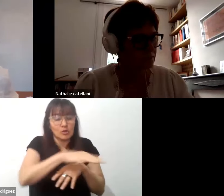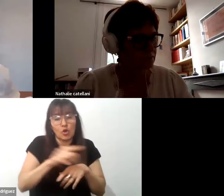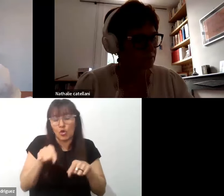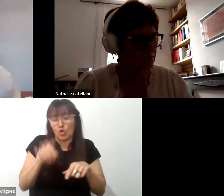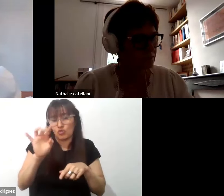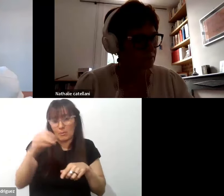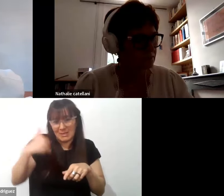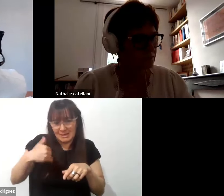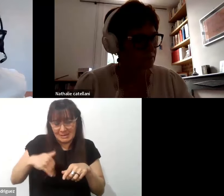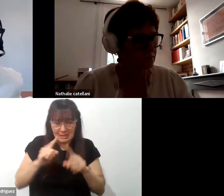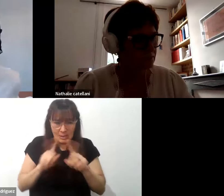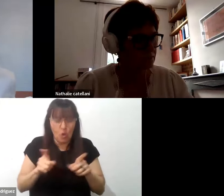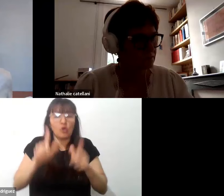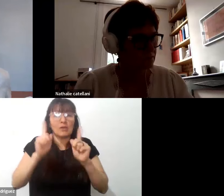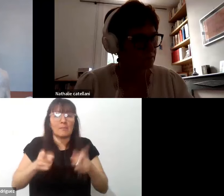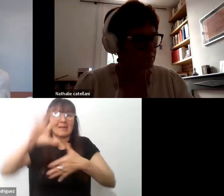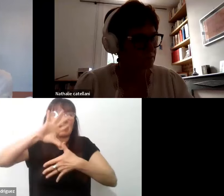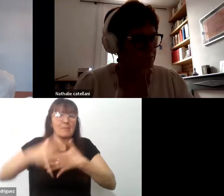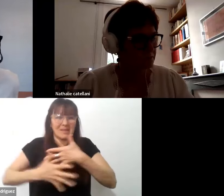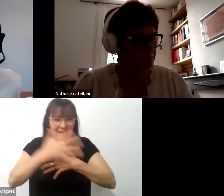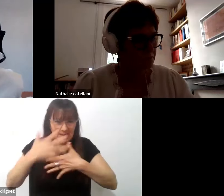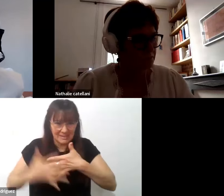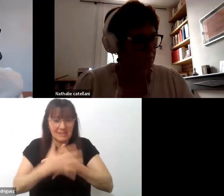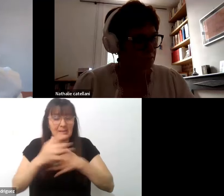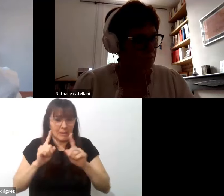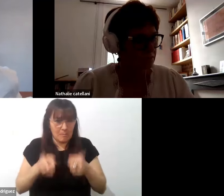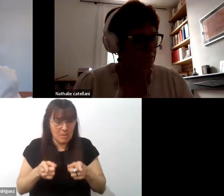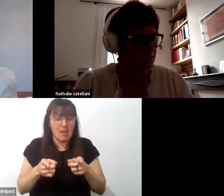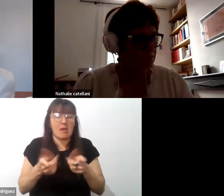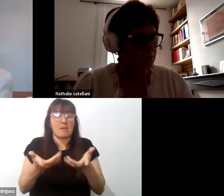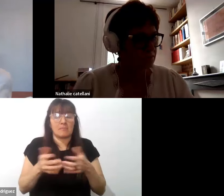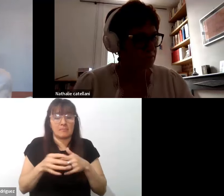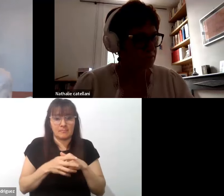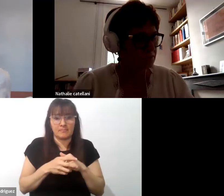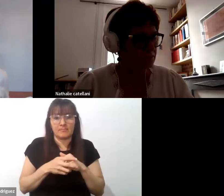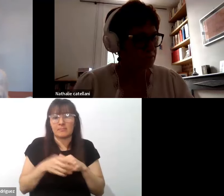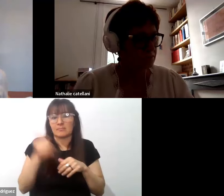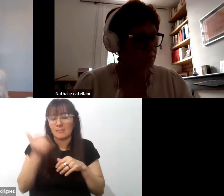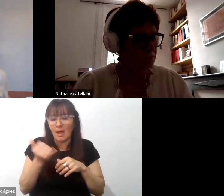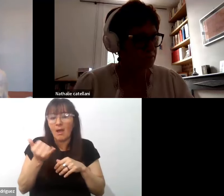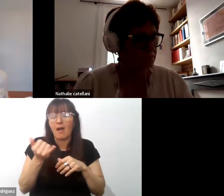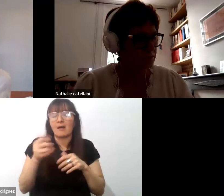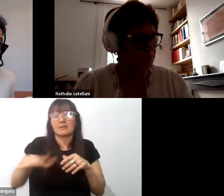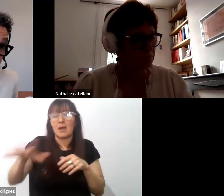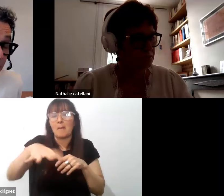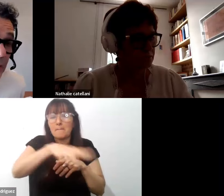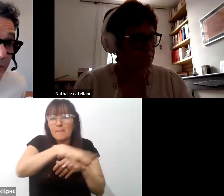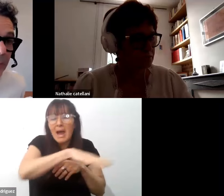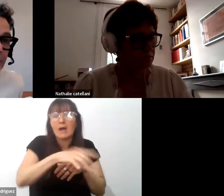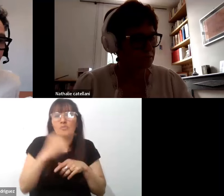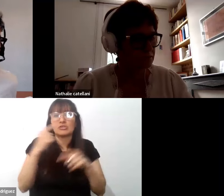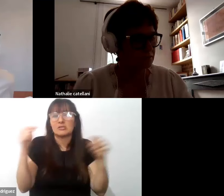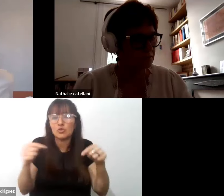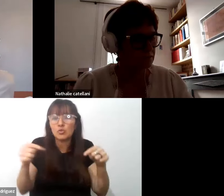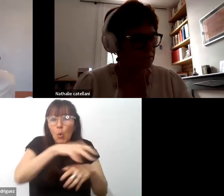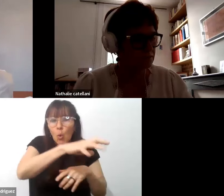en en América Latina hay un también en en los espacios en los institutos en los